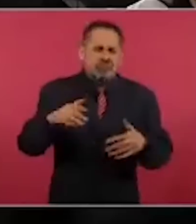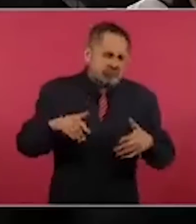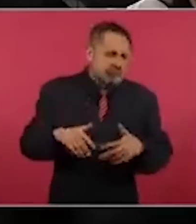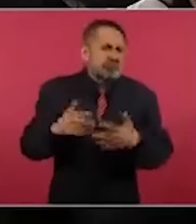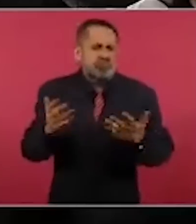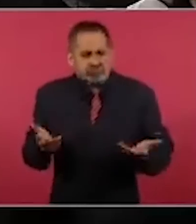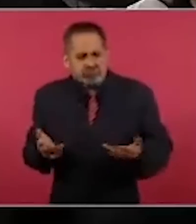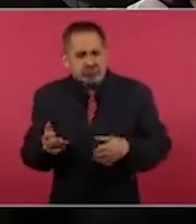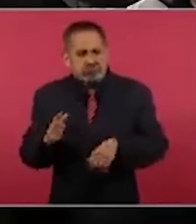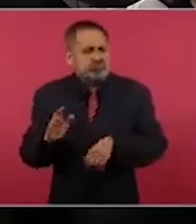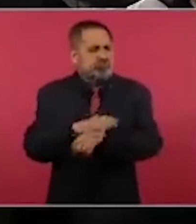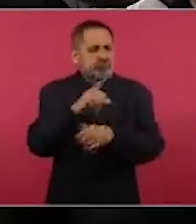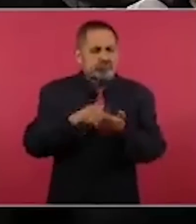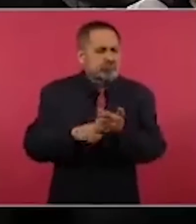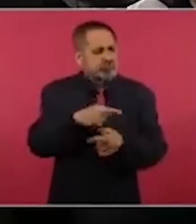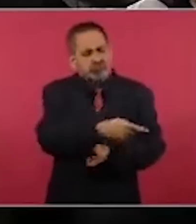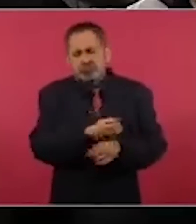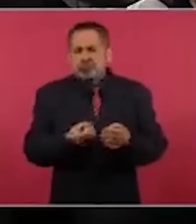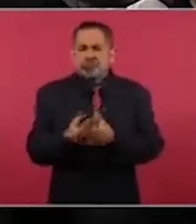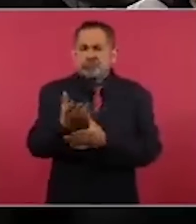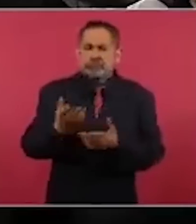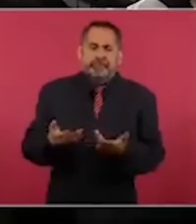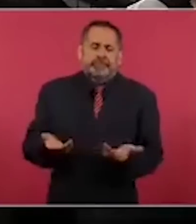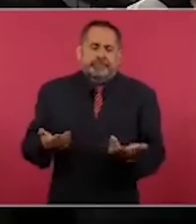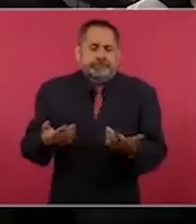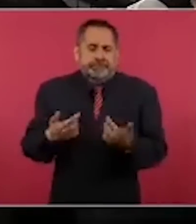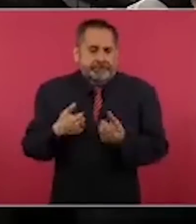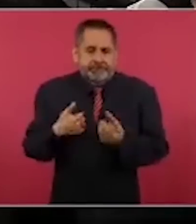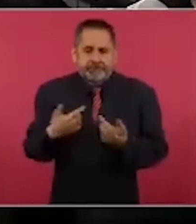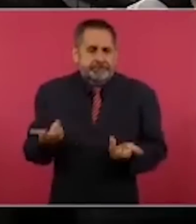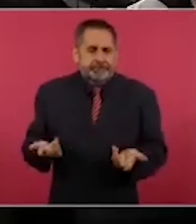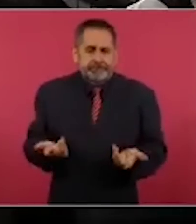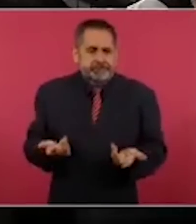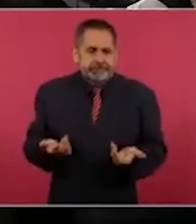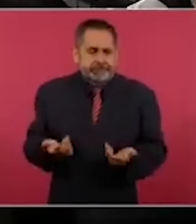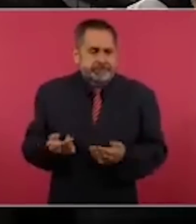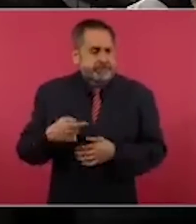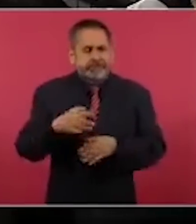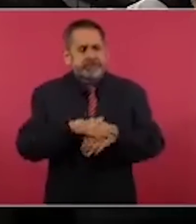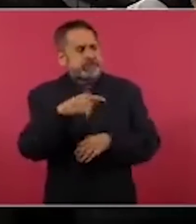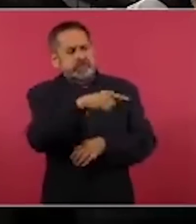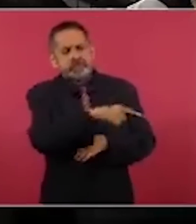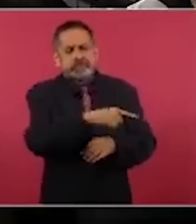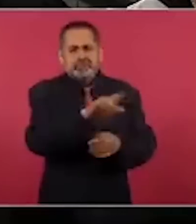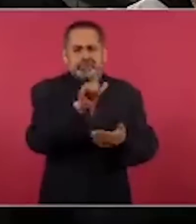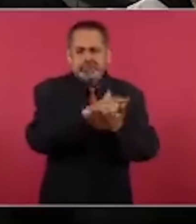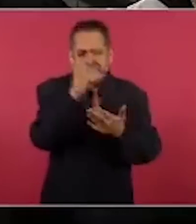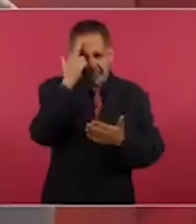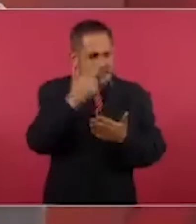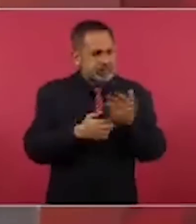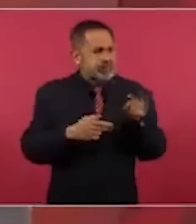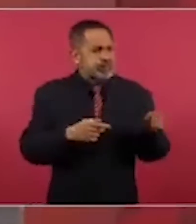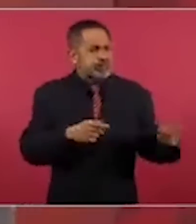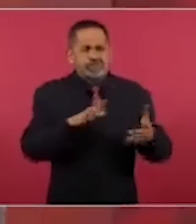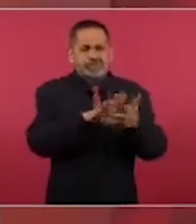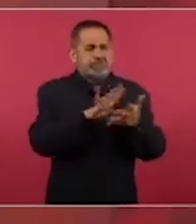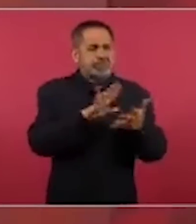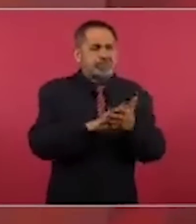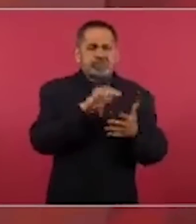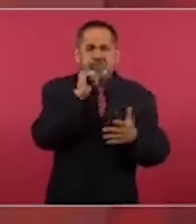¿y por qué salió de la cárcel este delincuente de cuello blanco?